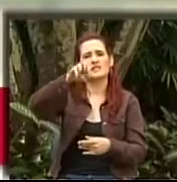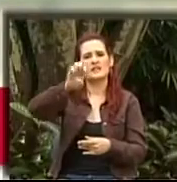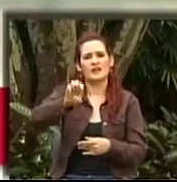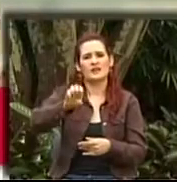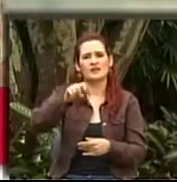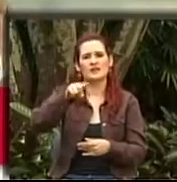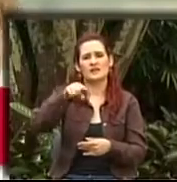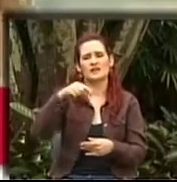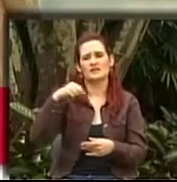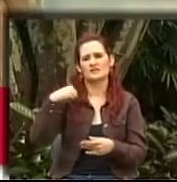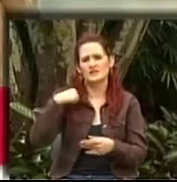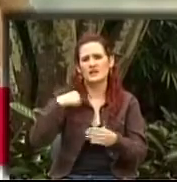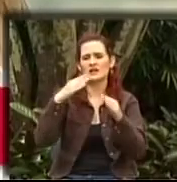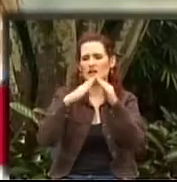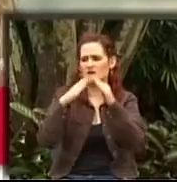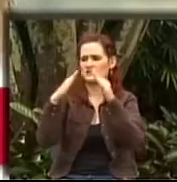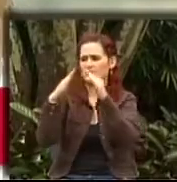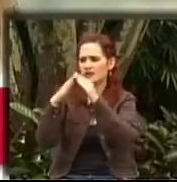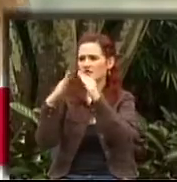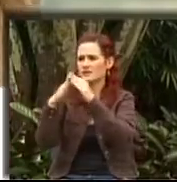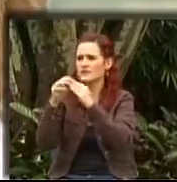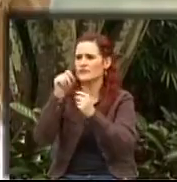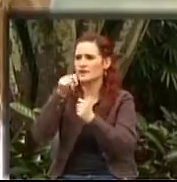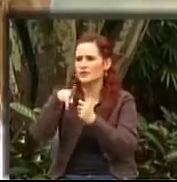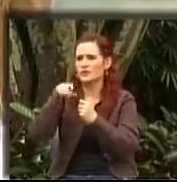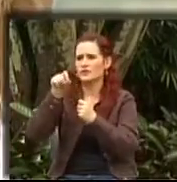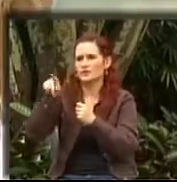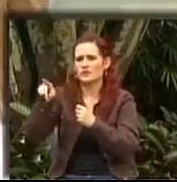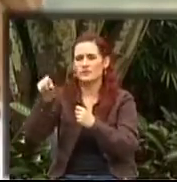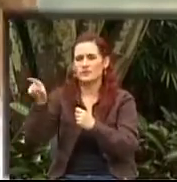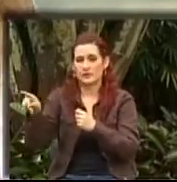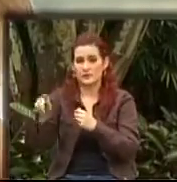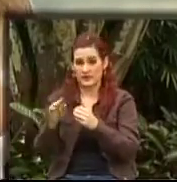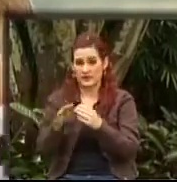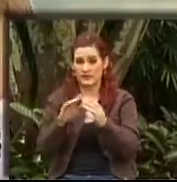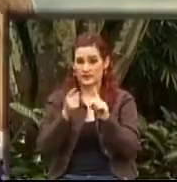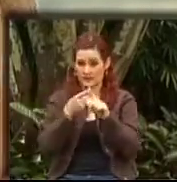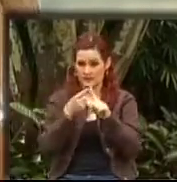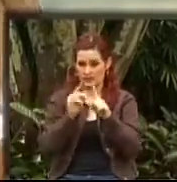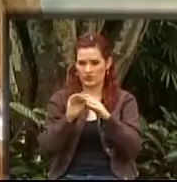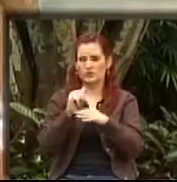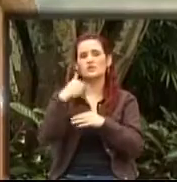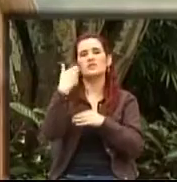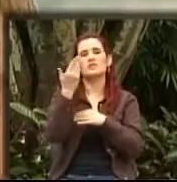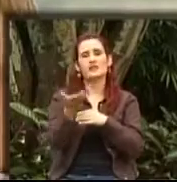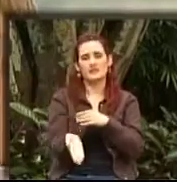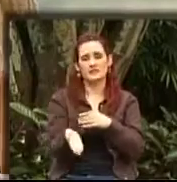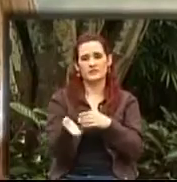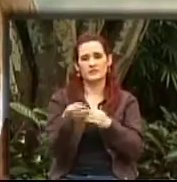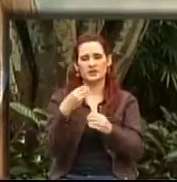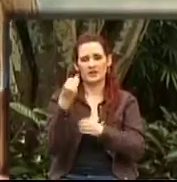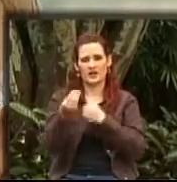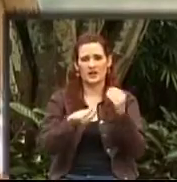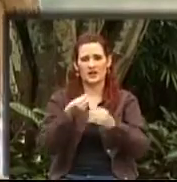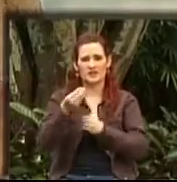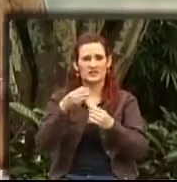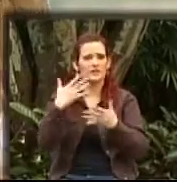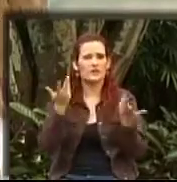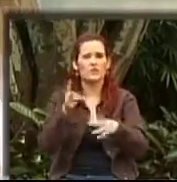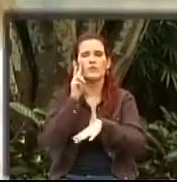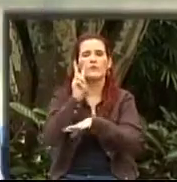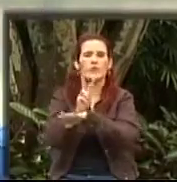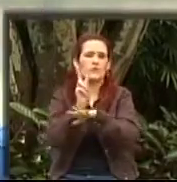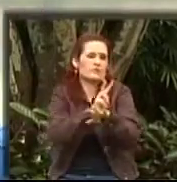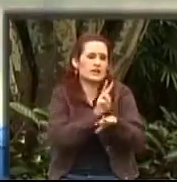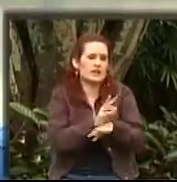registro poblacional, o sea, se hizo casa a casa. Ahora sigue una segunda etapa del registro que va a ser de manera constante, como una especie de vigilancia de